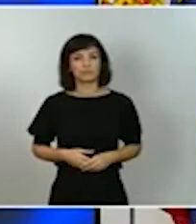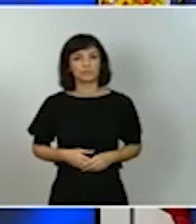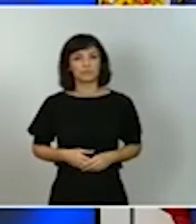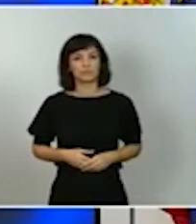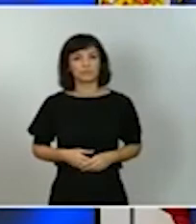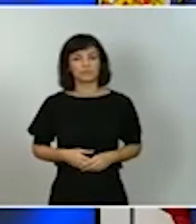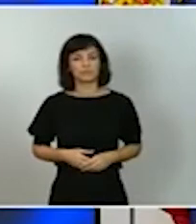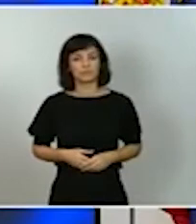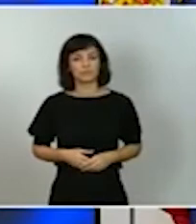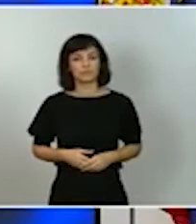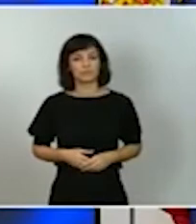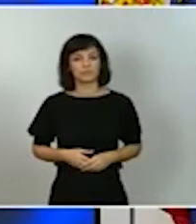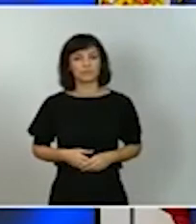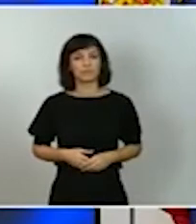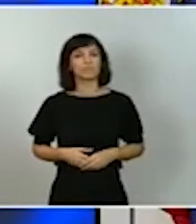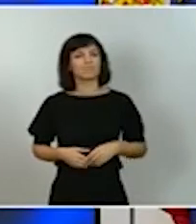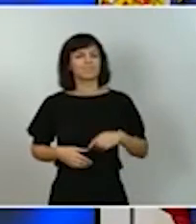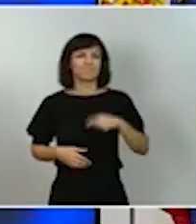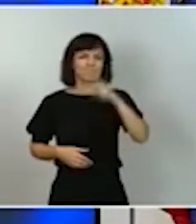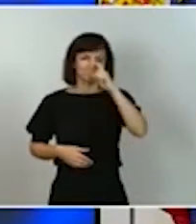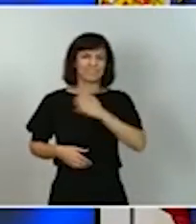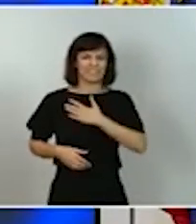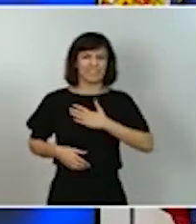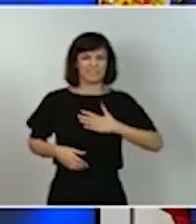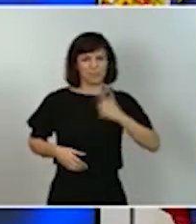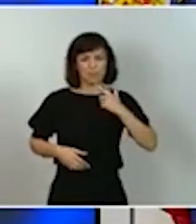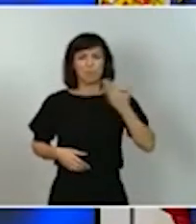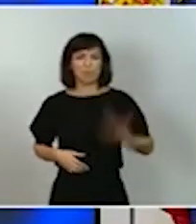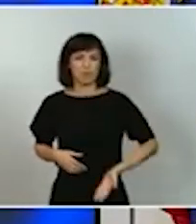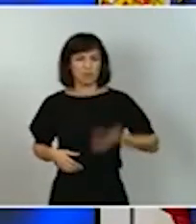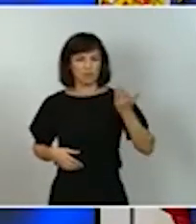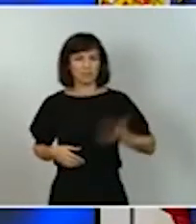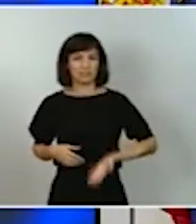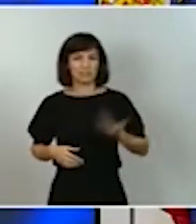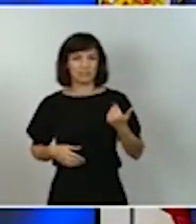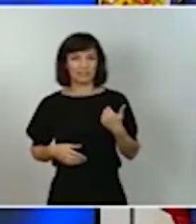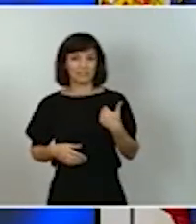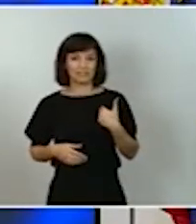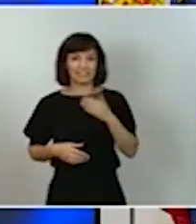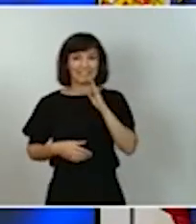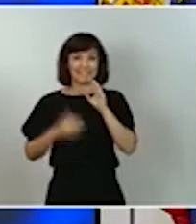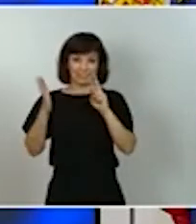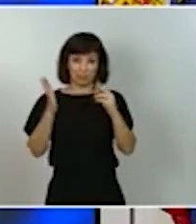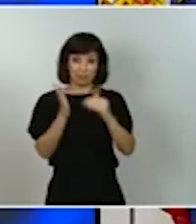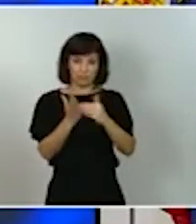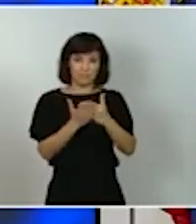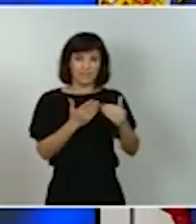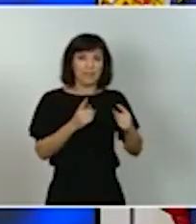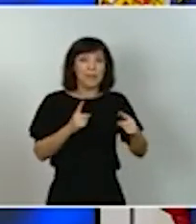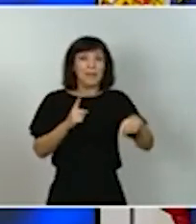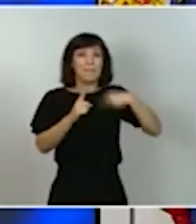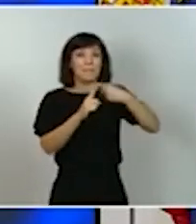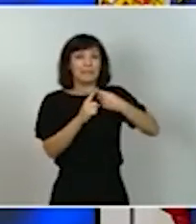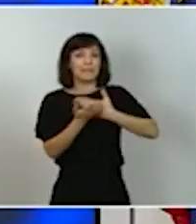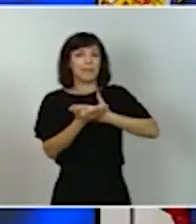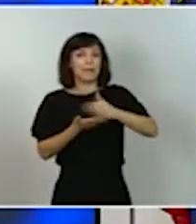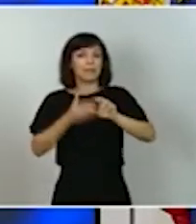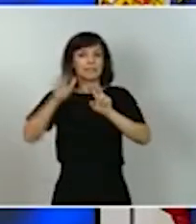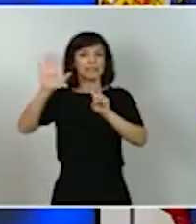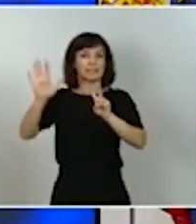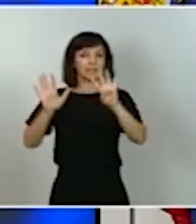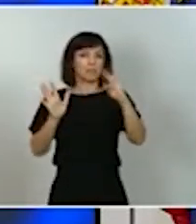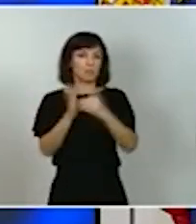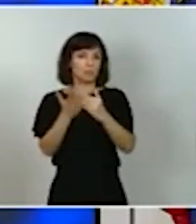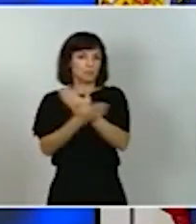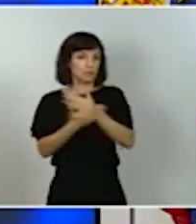recordarlo porque es importante, a estos recursos se le deben sumar los más de 79.000 millones de euros previstos para España por los